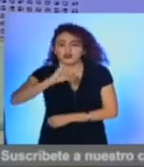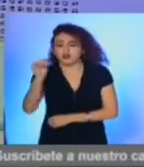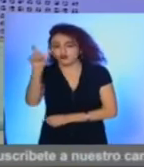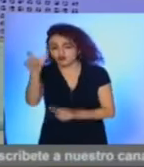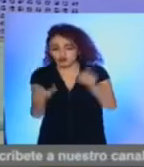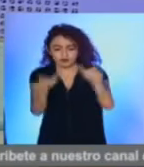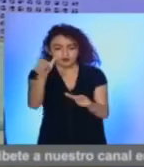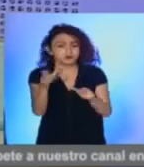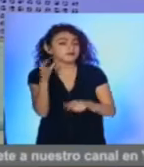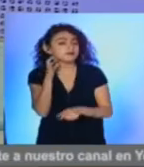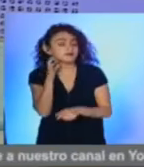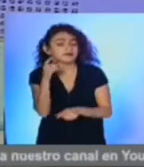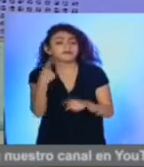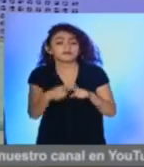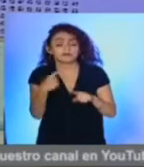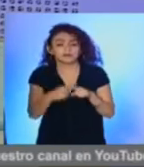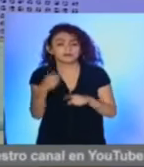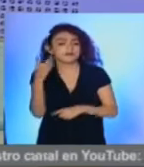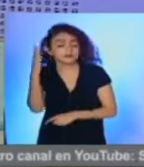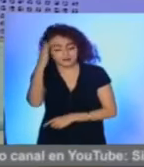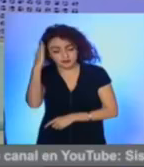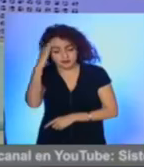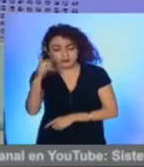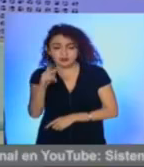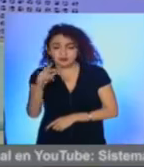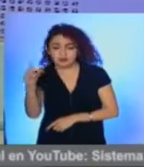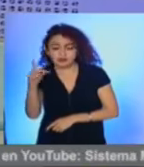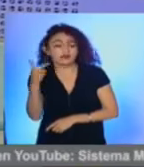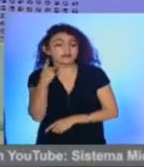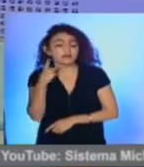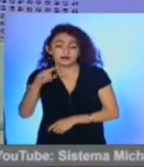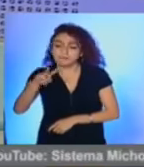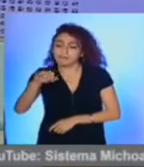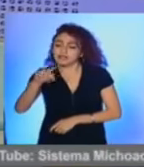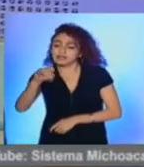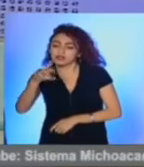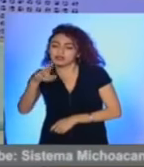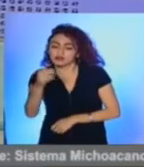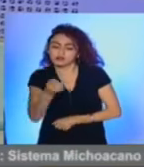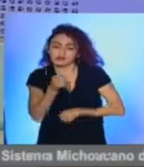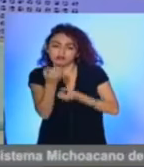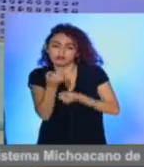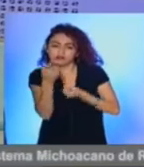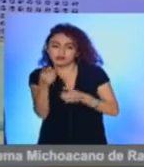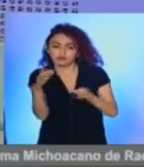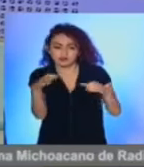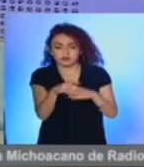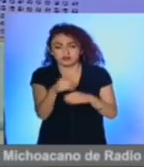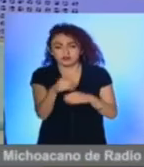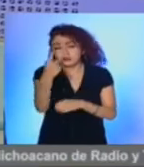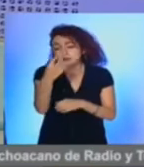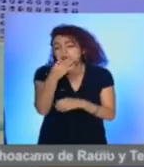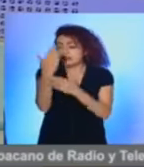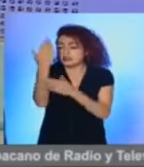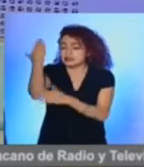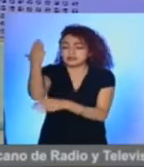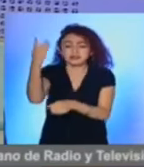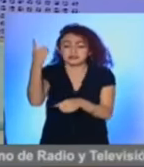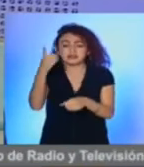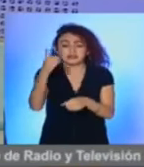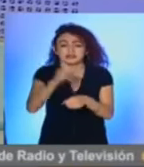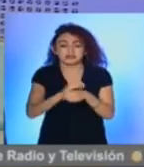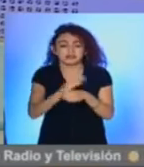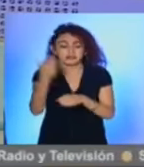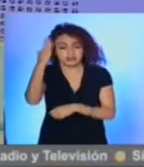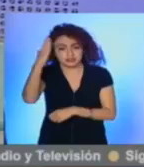perfiles esto lo aclaró el líder del PRD en la entidad Víctor Manríquez ante las declaraciones de hace apenas unos días del líder